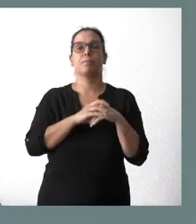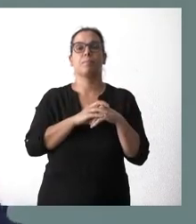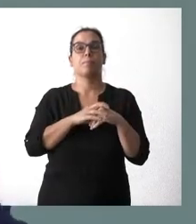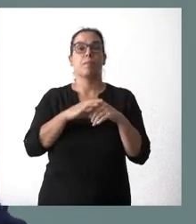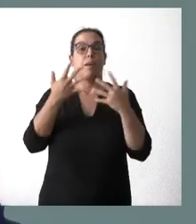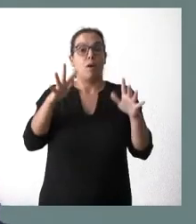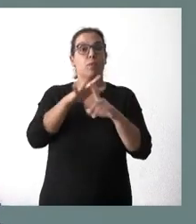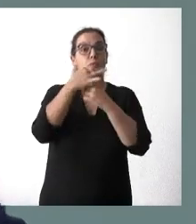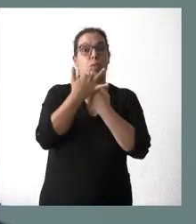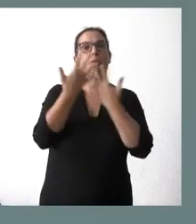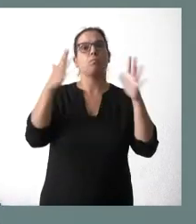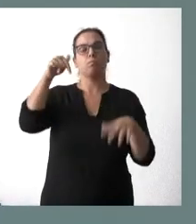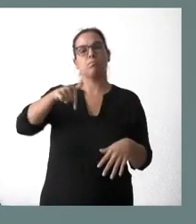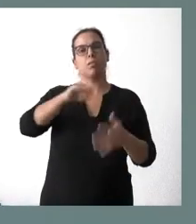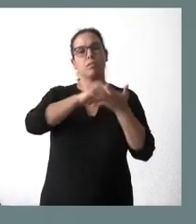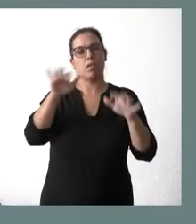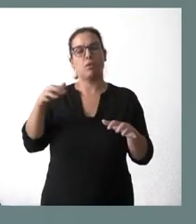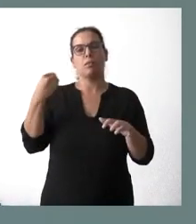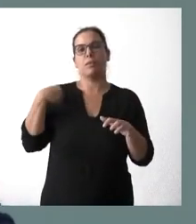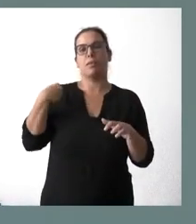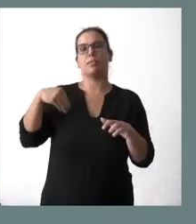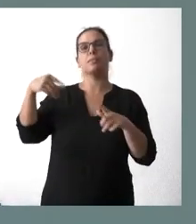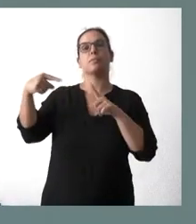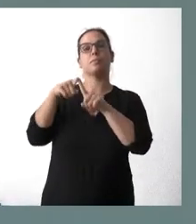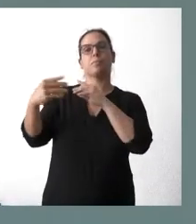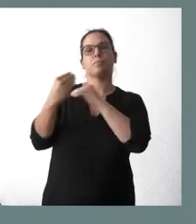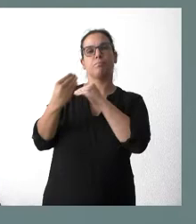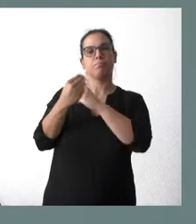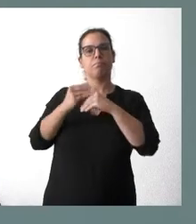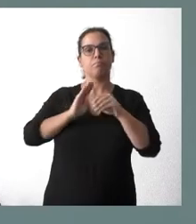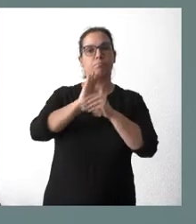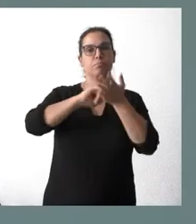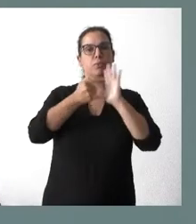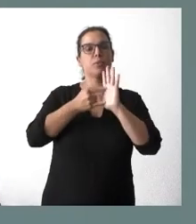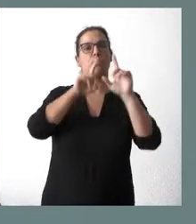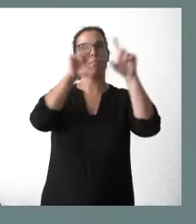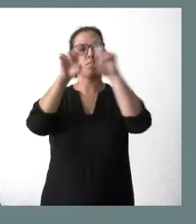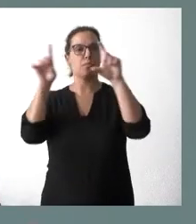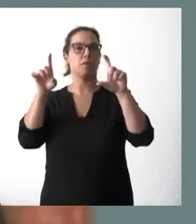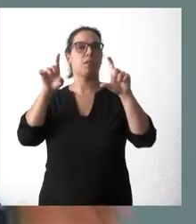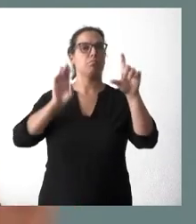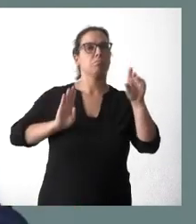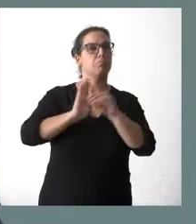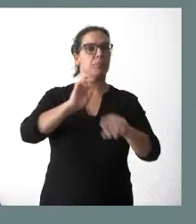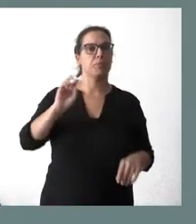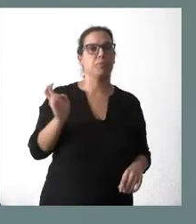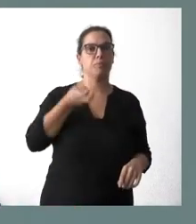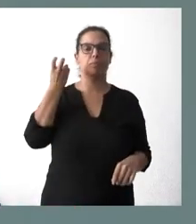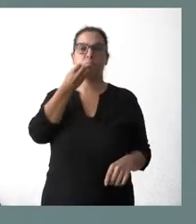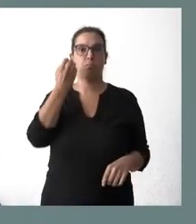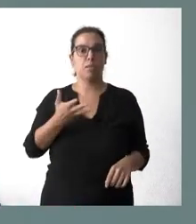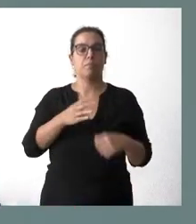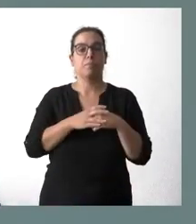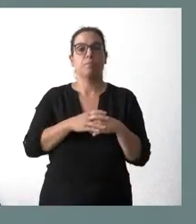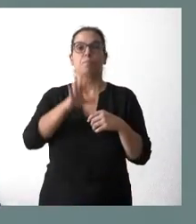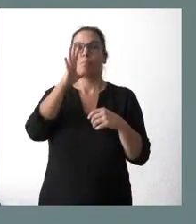para invertir, para desarrollar proyectos empresariales, para realizar inversiones. Entre otras cuestiones, seguimos